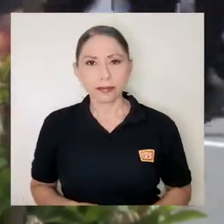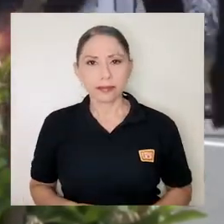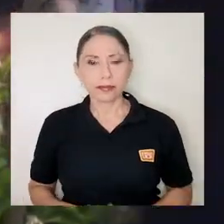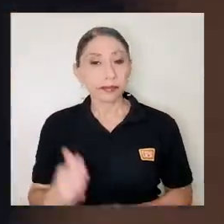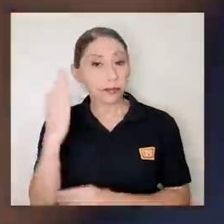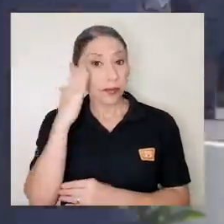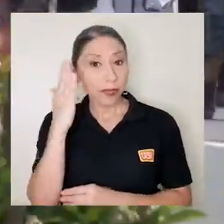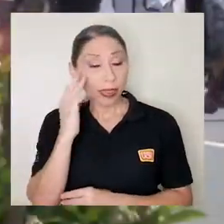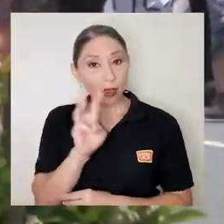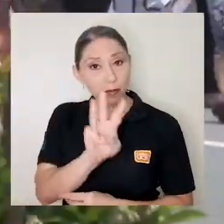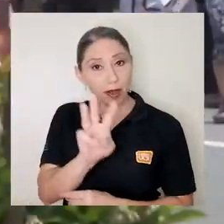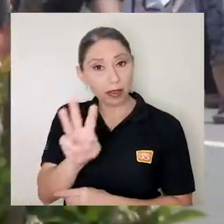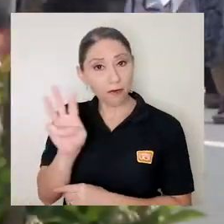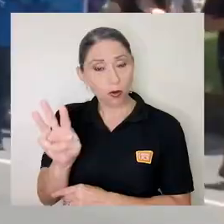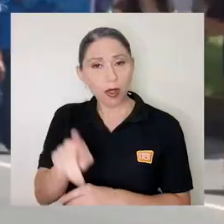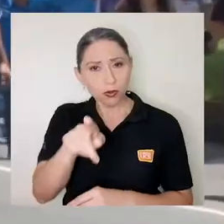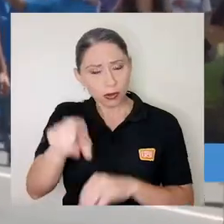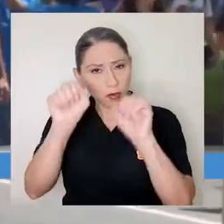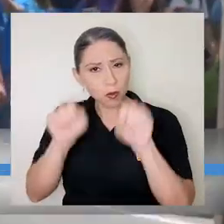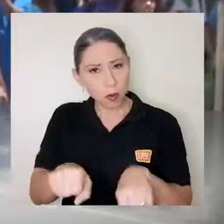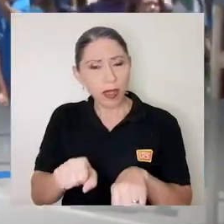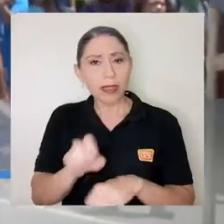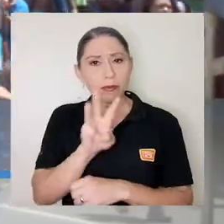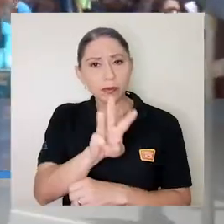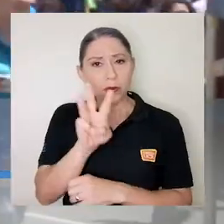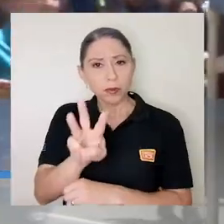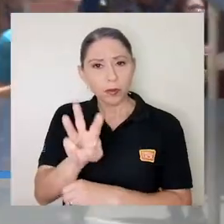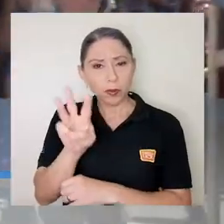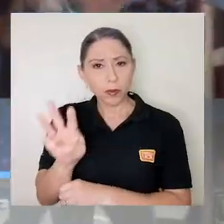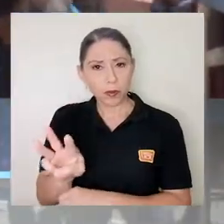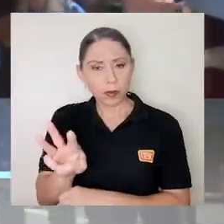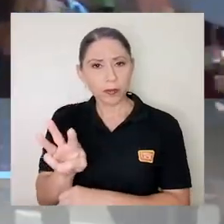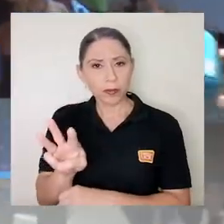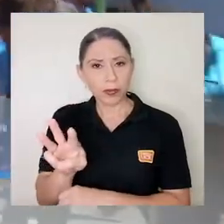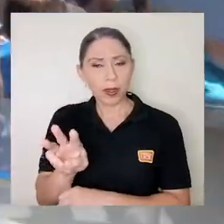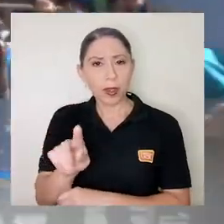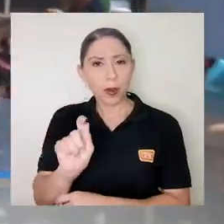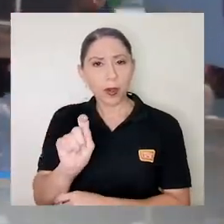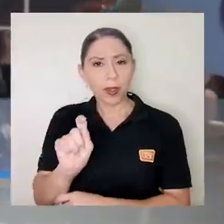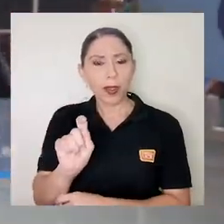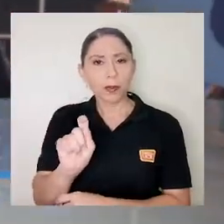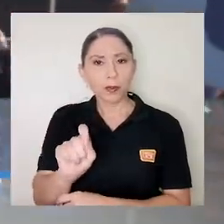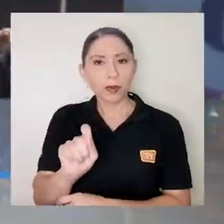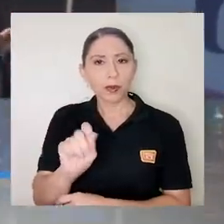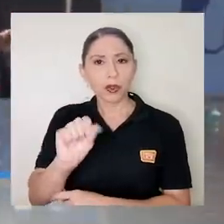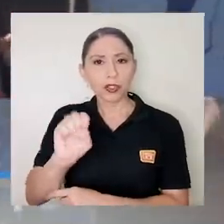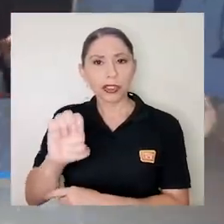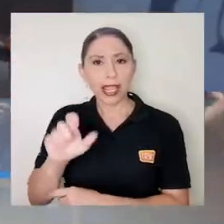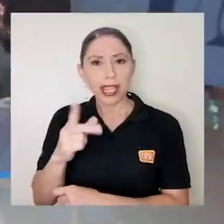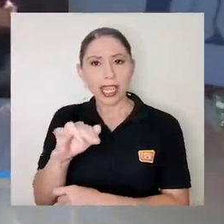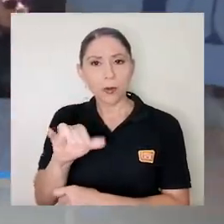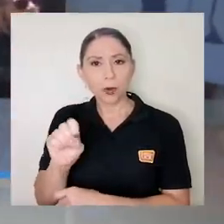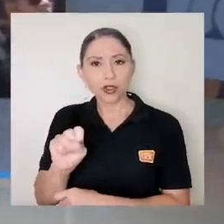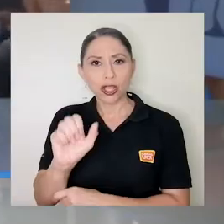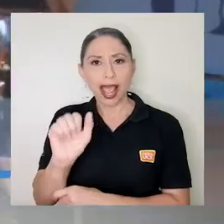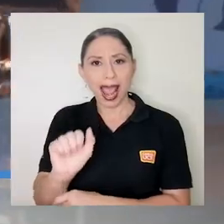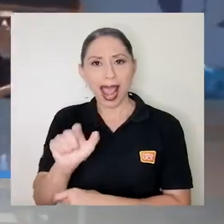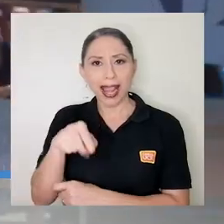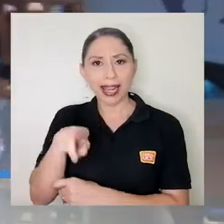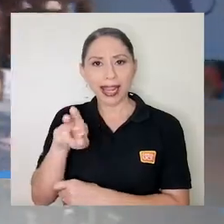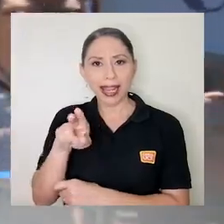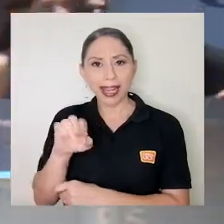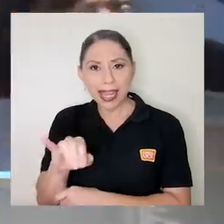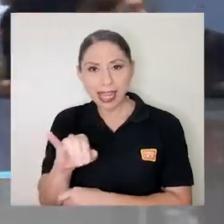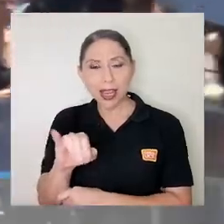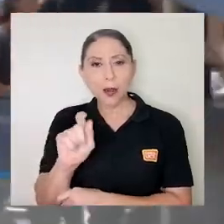Para conocer la plataforma puede ingresar al sitio www.seguimosaquí.cr.